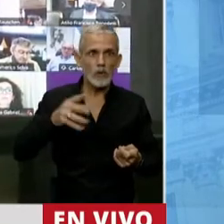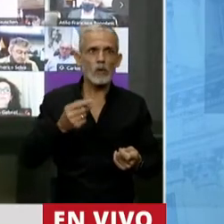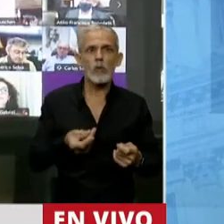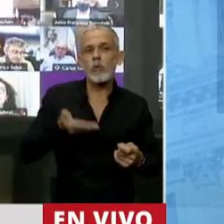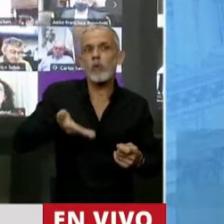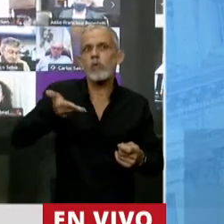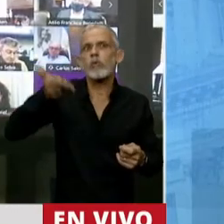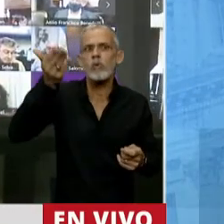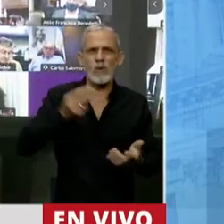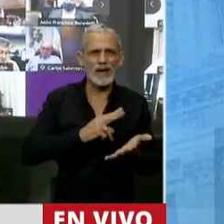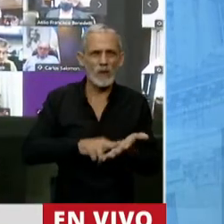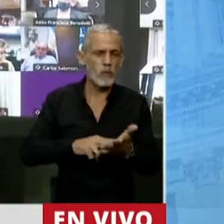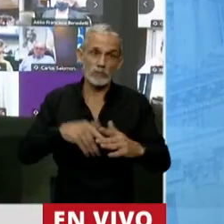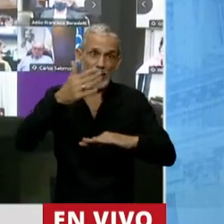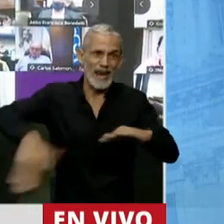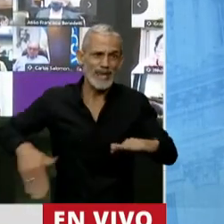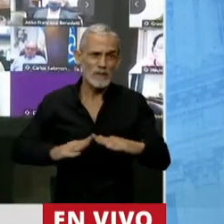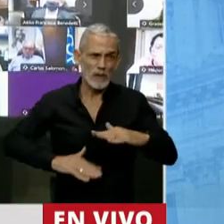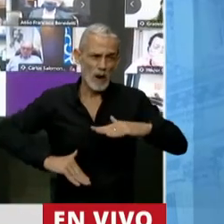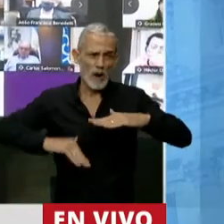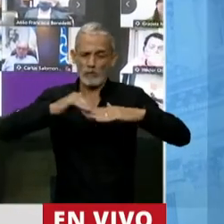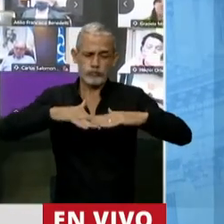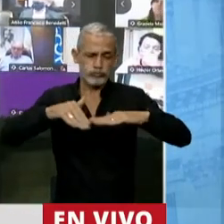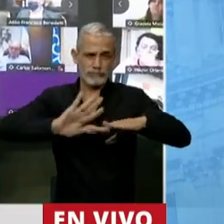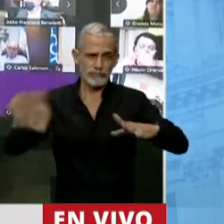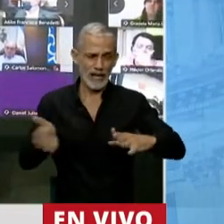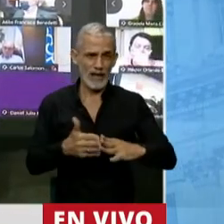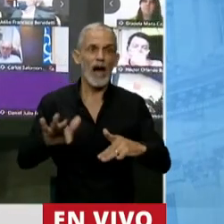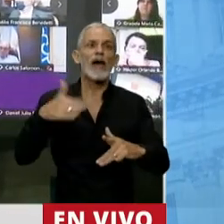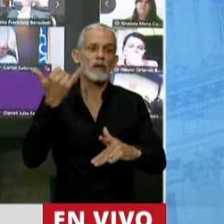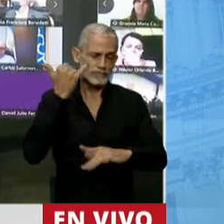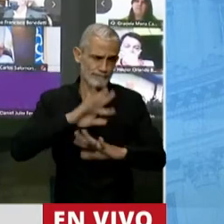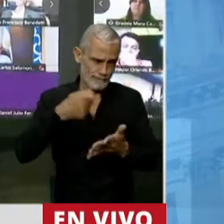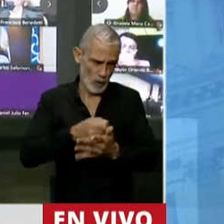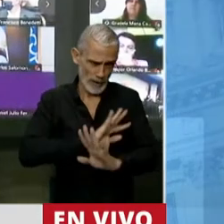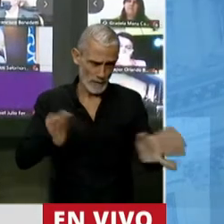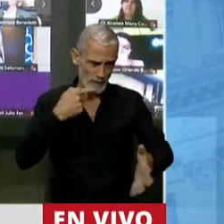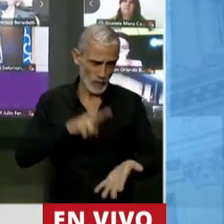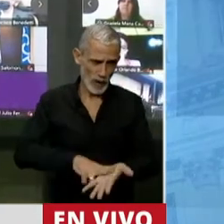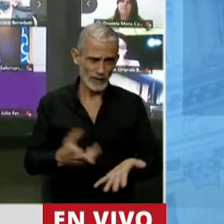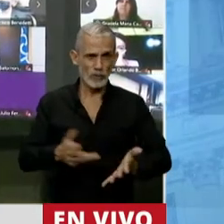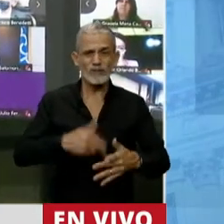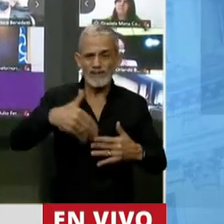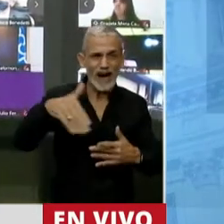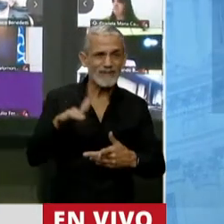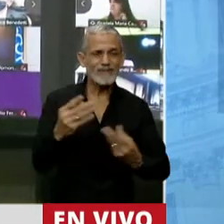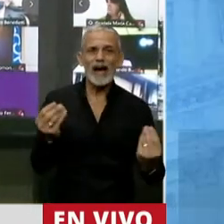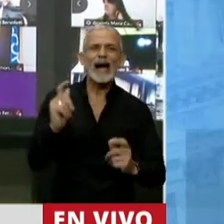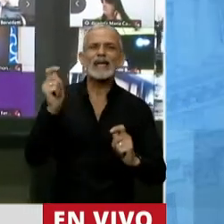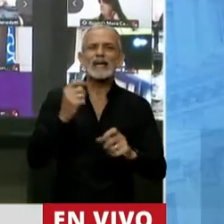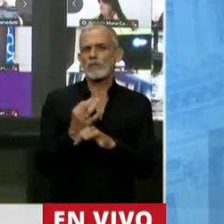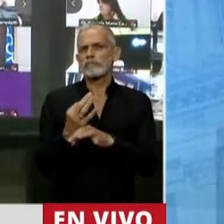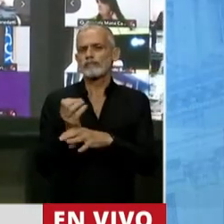aumentando la presión impositiva. Eso tiene un límite. Y es probable que robote. Ya, de alguna manera, el pronóstico que hacen los